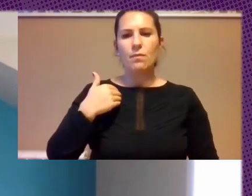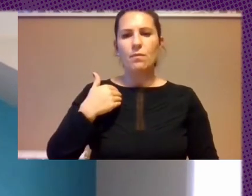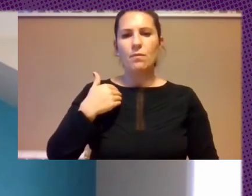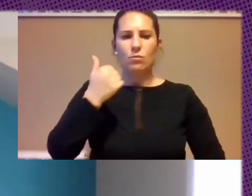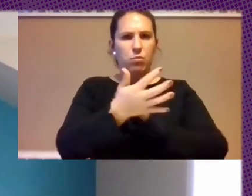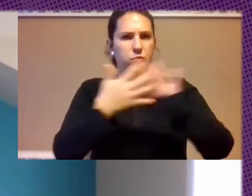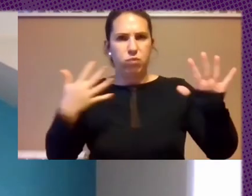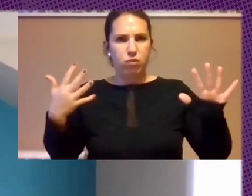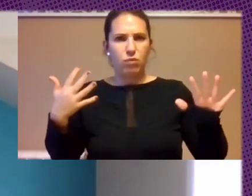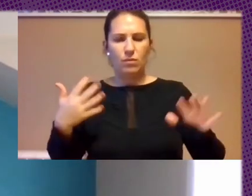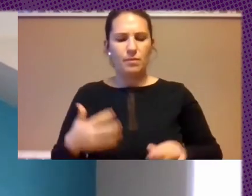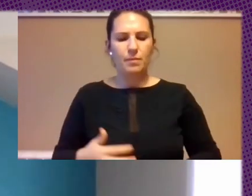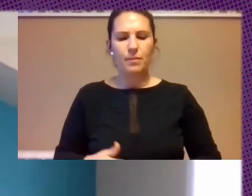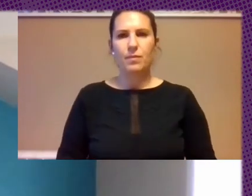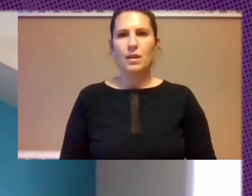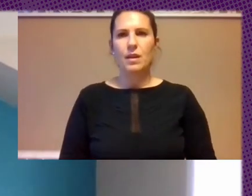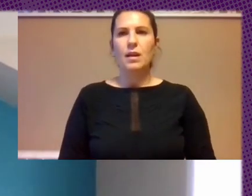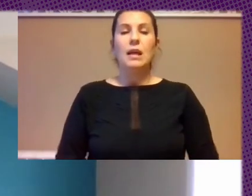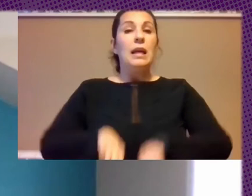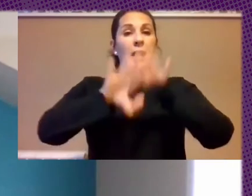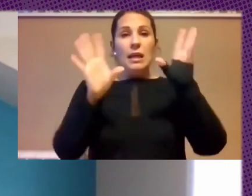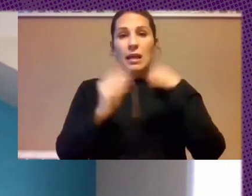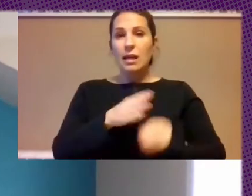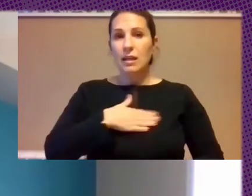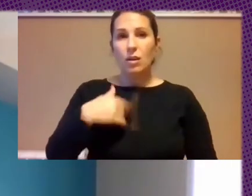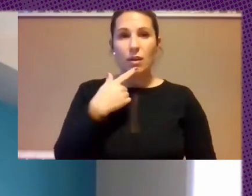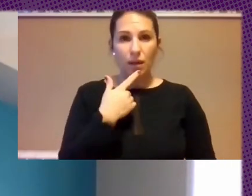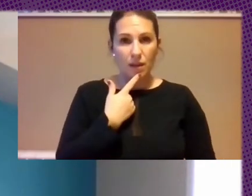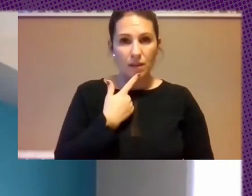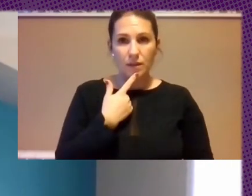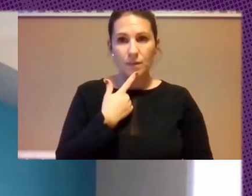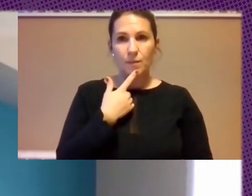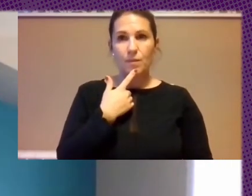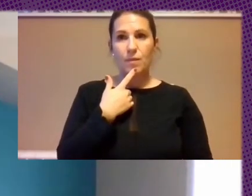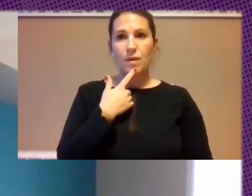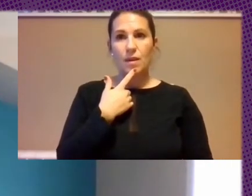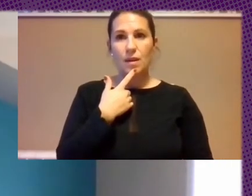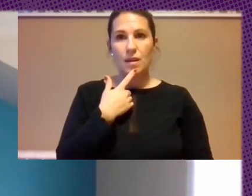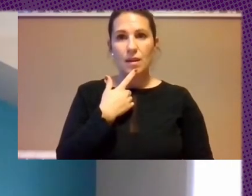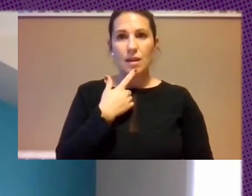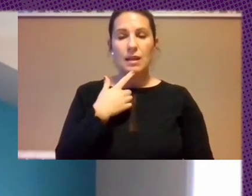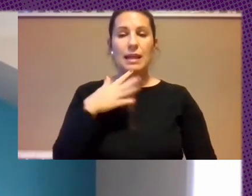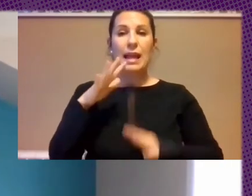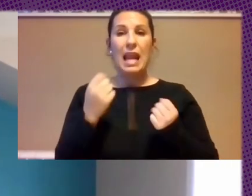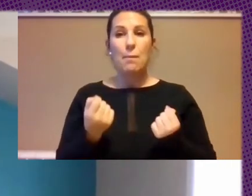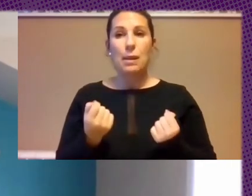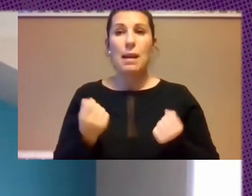Y Entonces Lo Que Quiero Decir Es Que De Esa Misma Manera La Primera Vez Que Nosotros